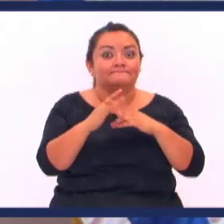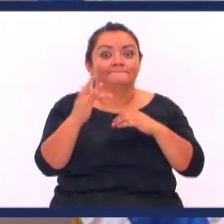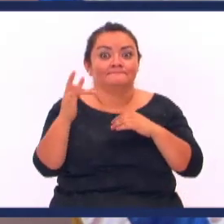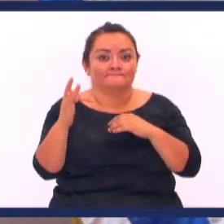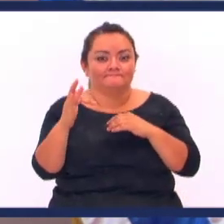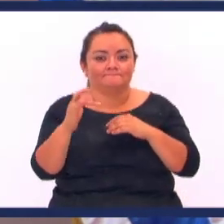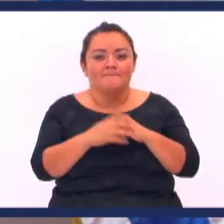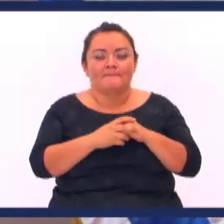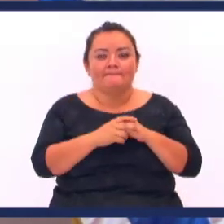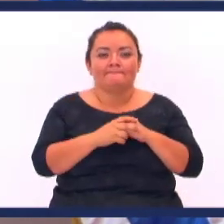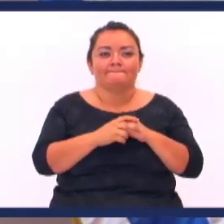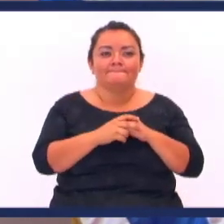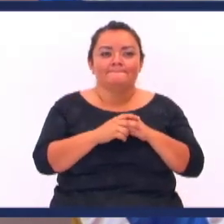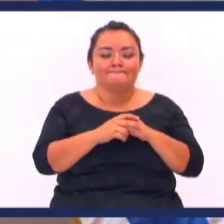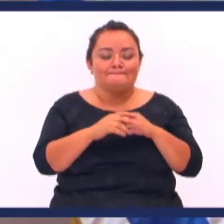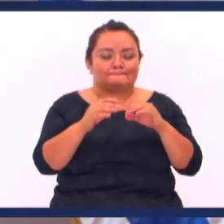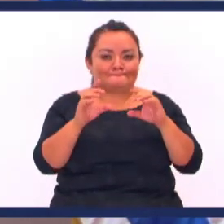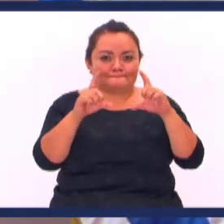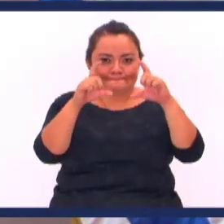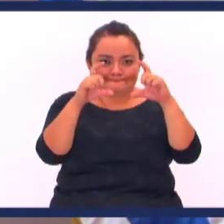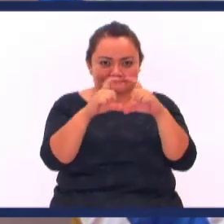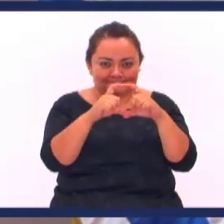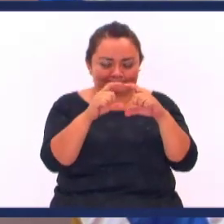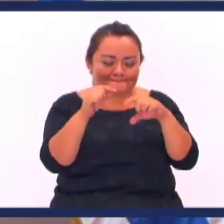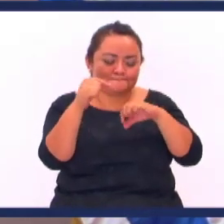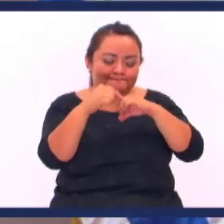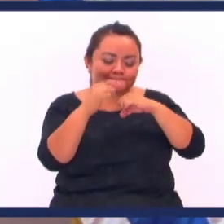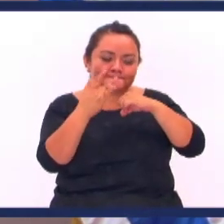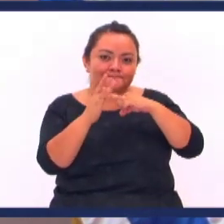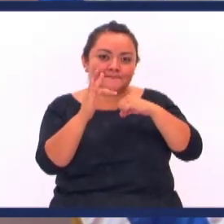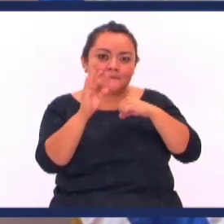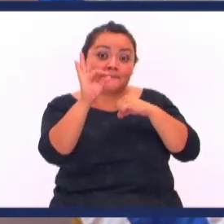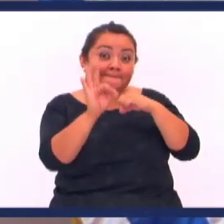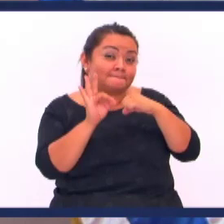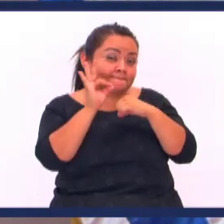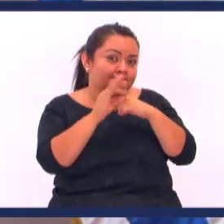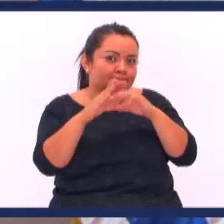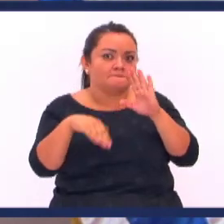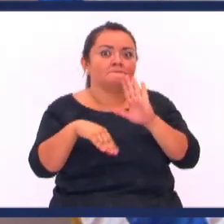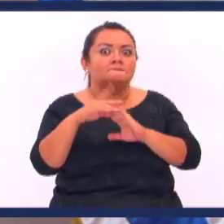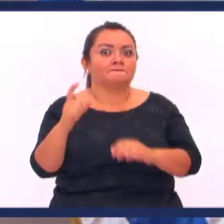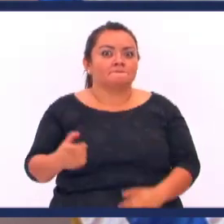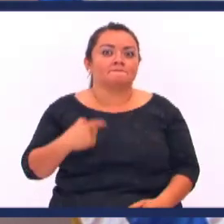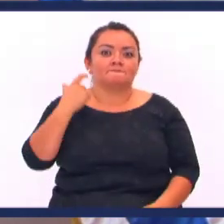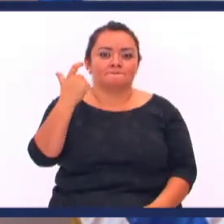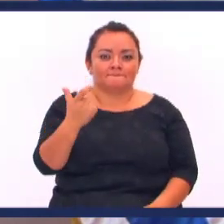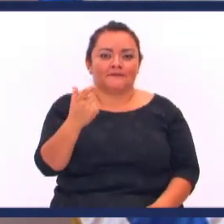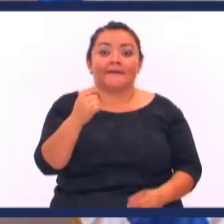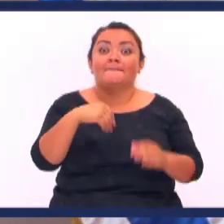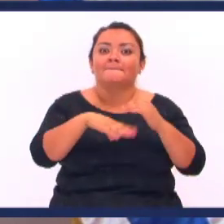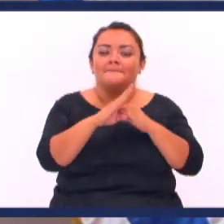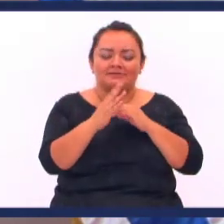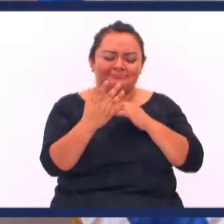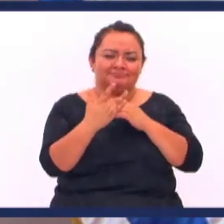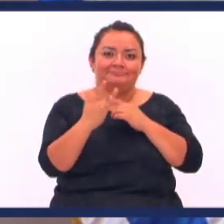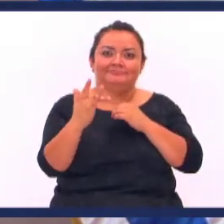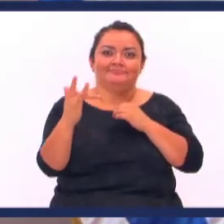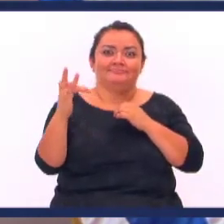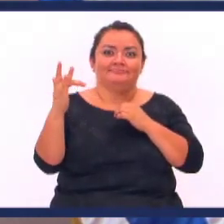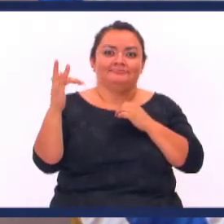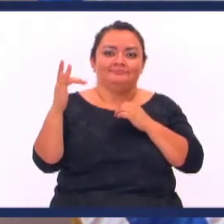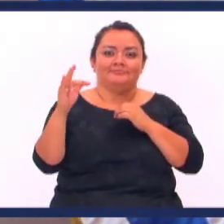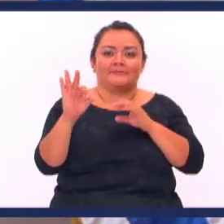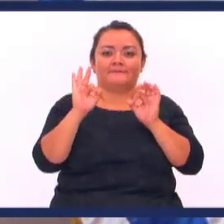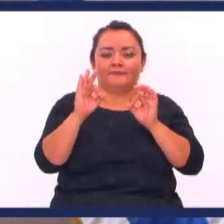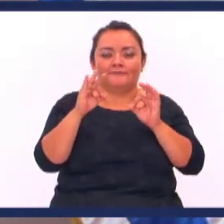Entre menos Imperfecciones Tenga el corte Que él hace Es más caro Entre más brillo Tiene Es porque